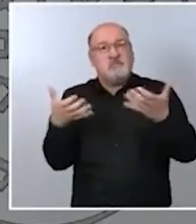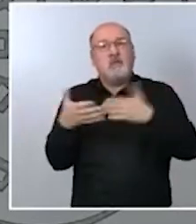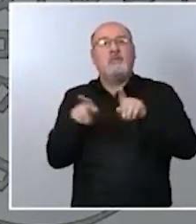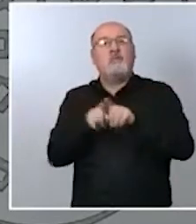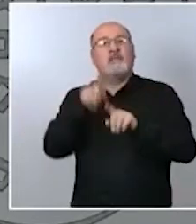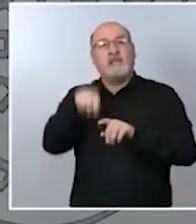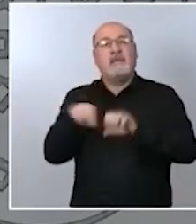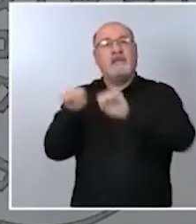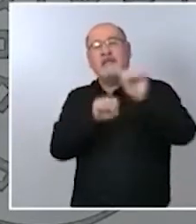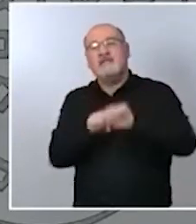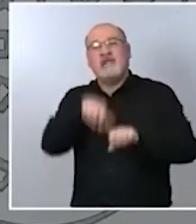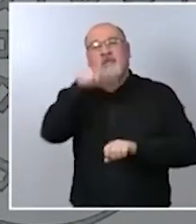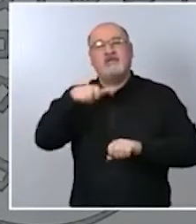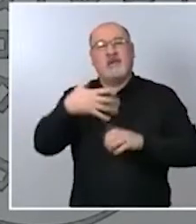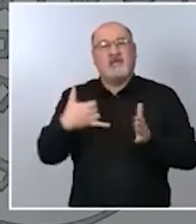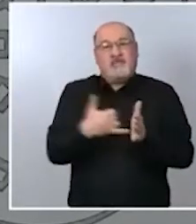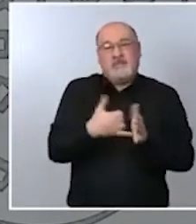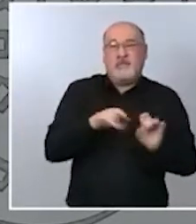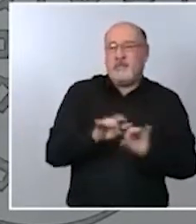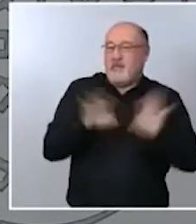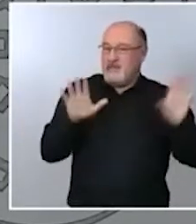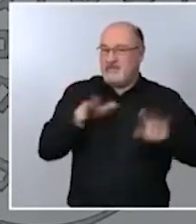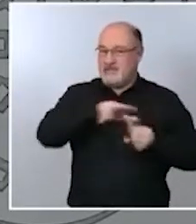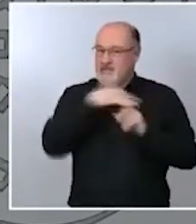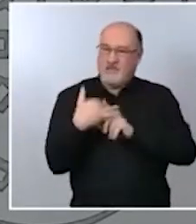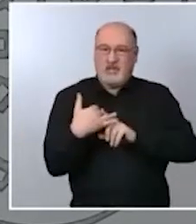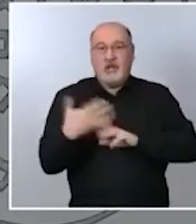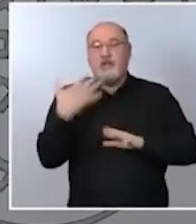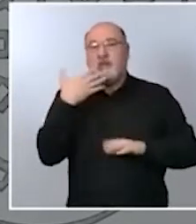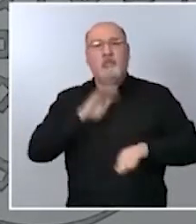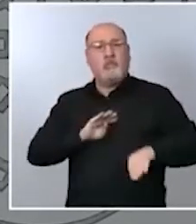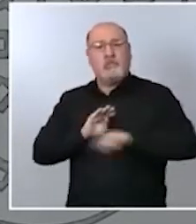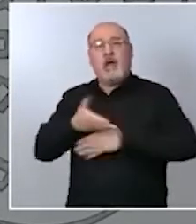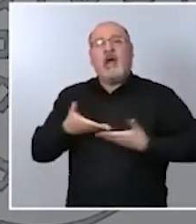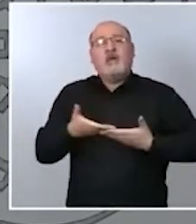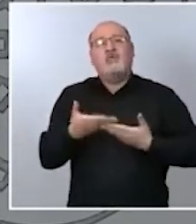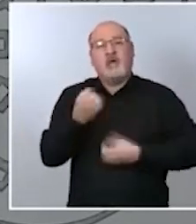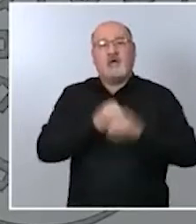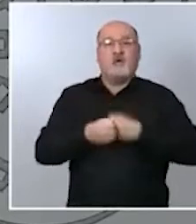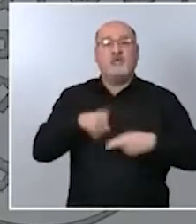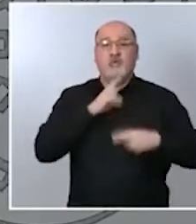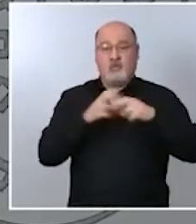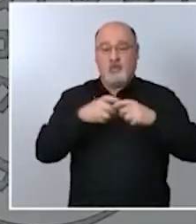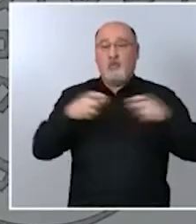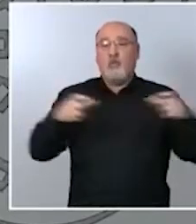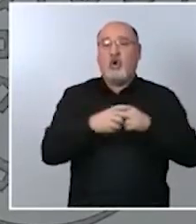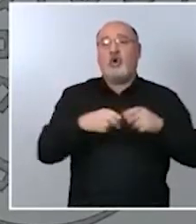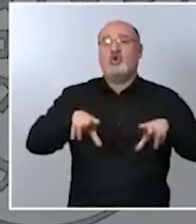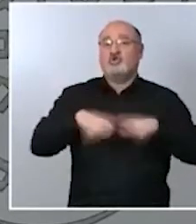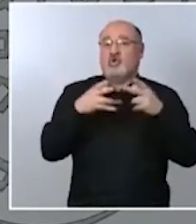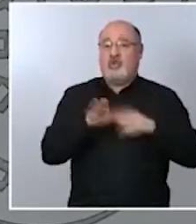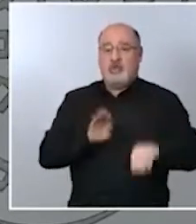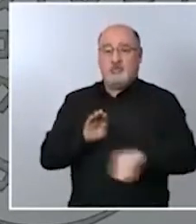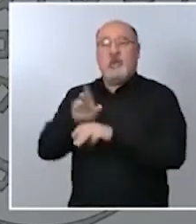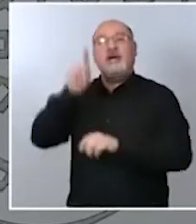vulnerables como antes hemos comentado el bono social pero podríamos poner en valor el ingreso mínimo vital y todas las estrategias que este